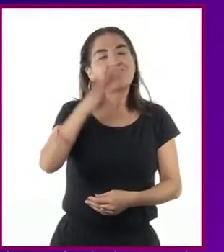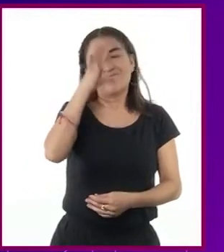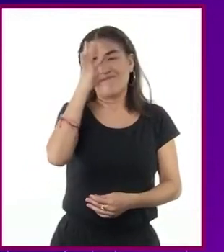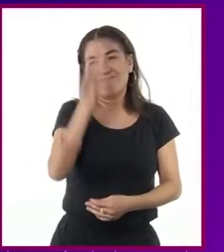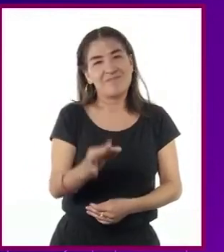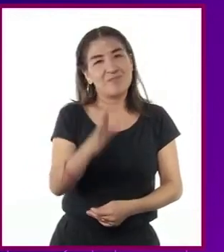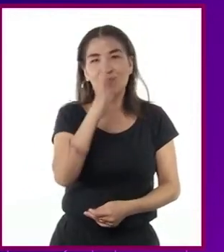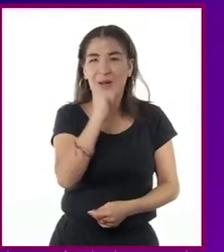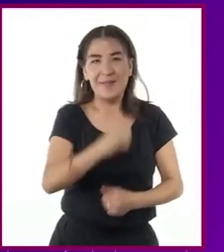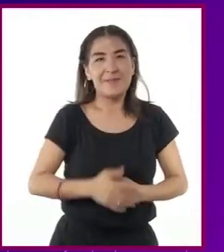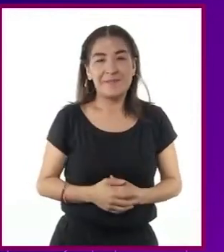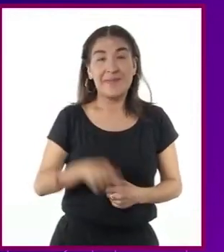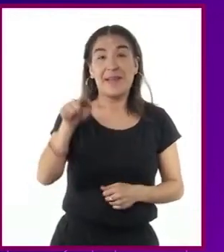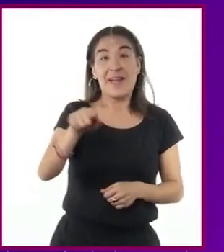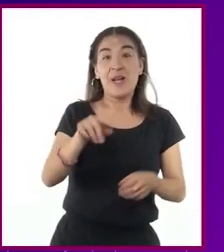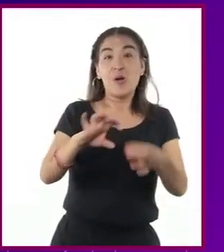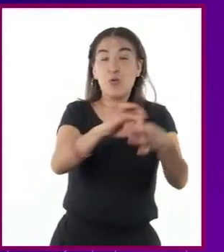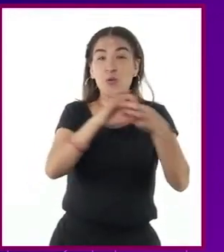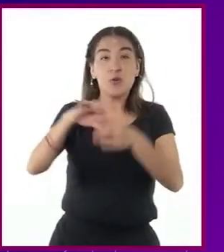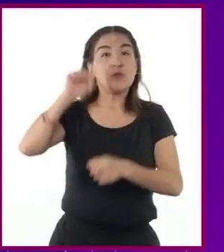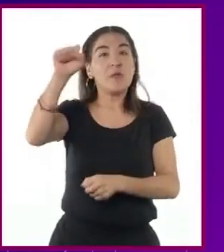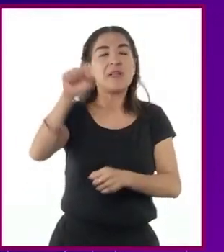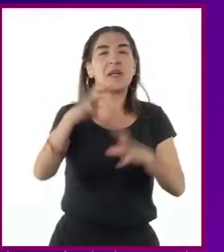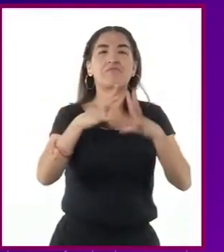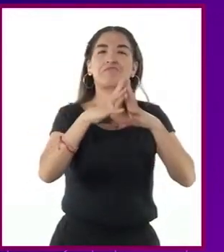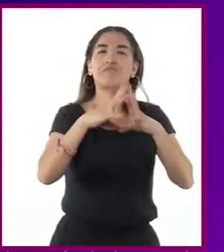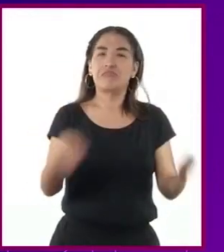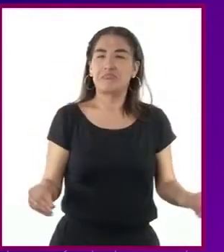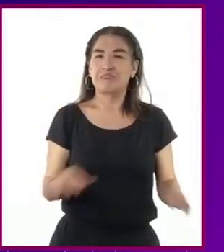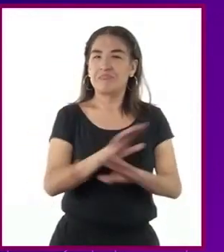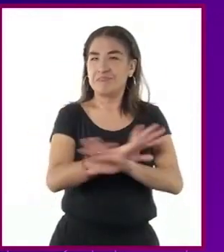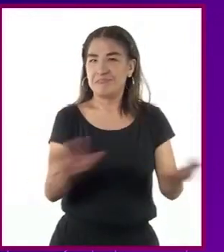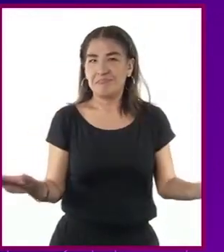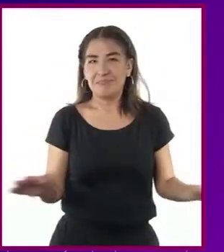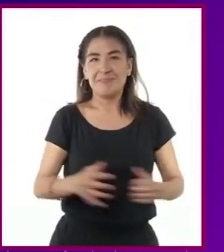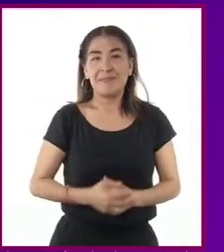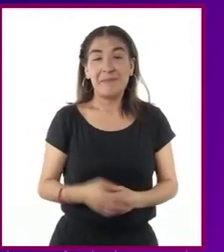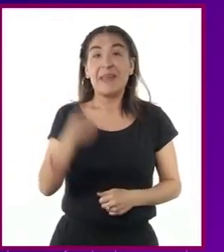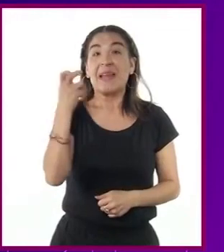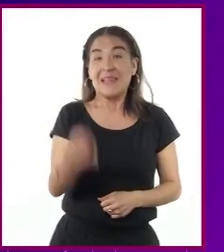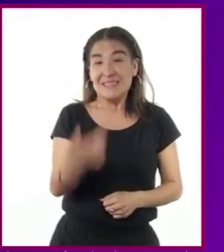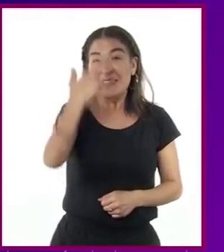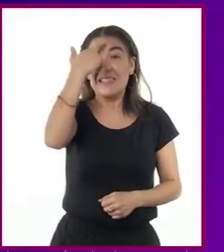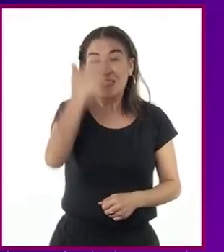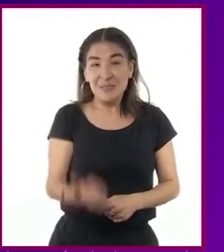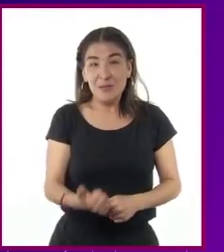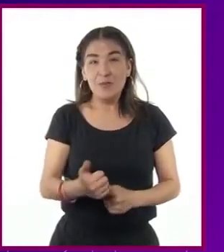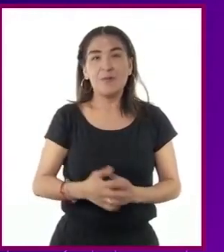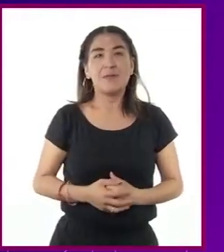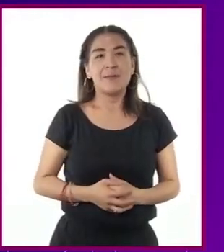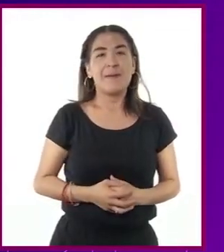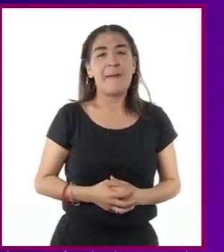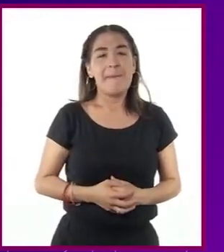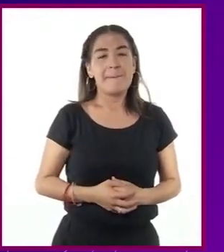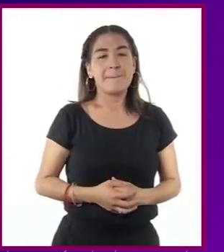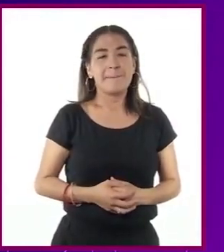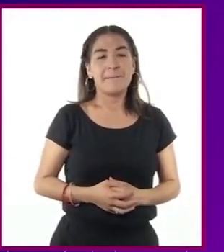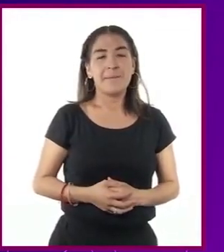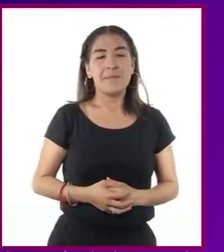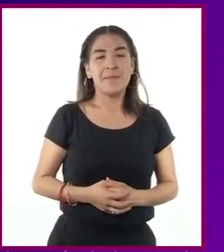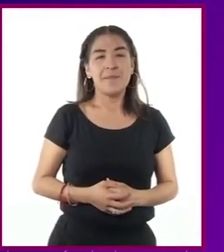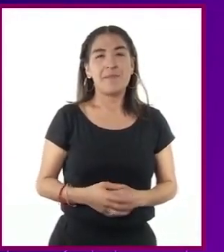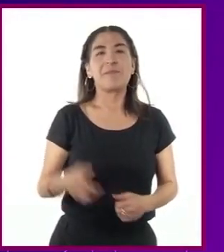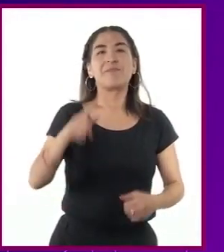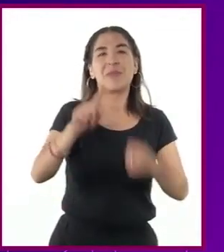Y la Unión Soviética desapareció y con esa desaparición del